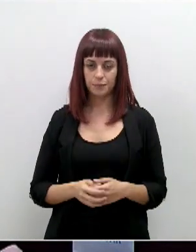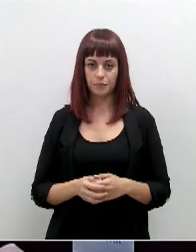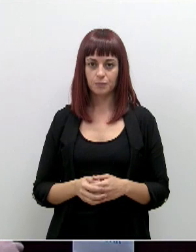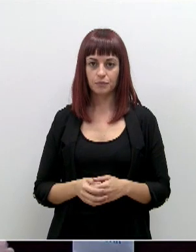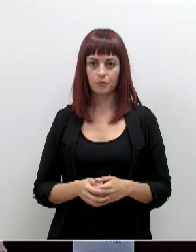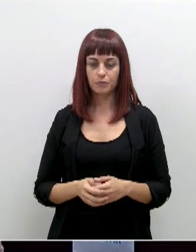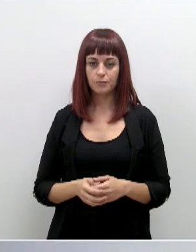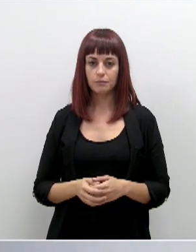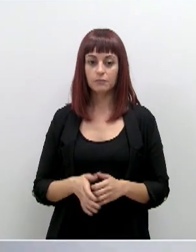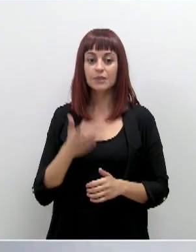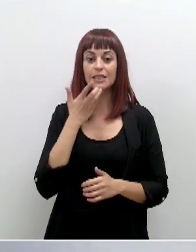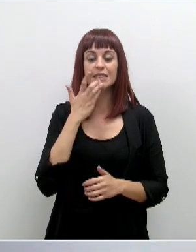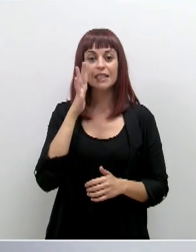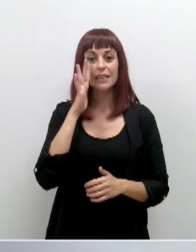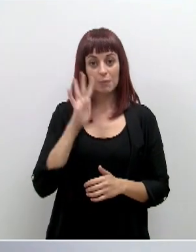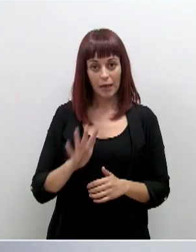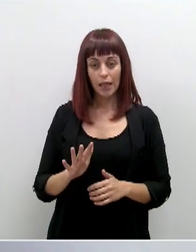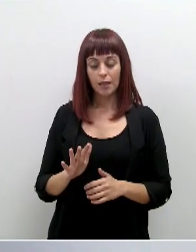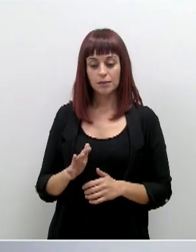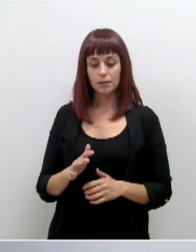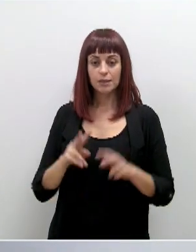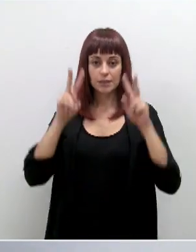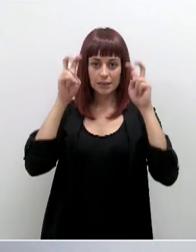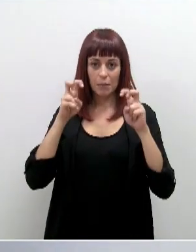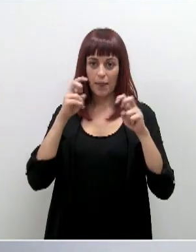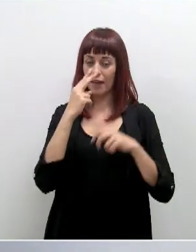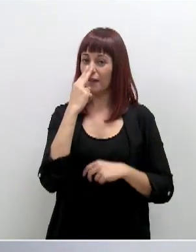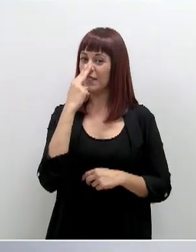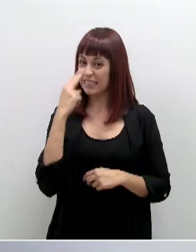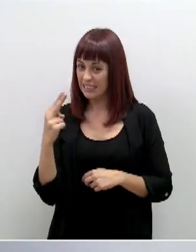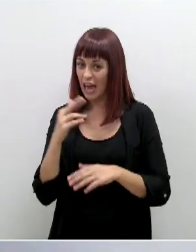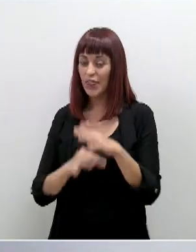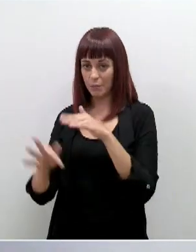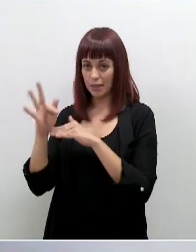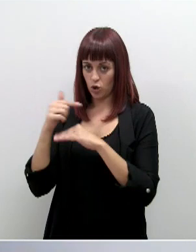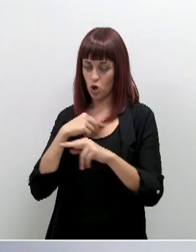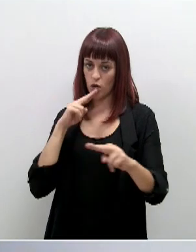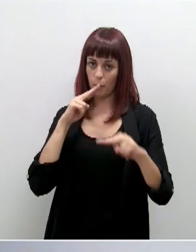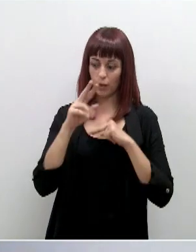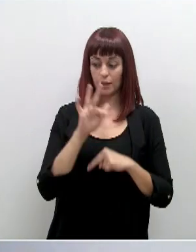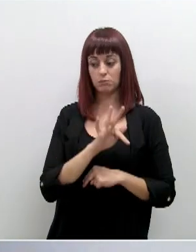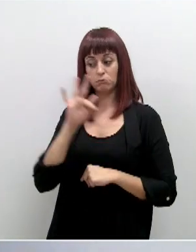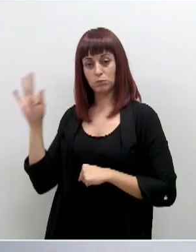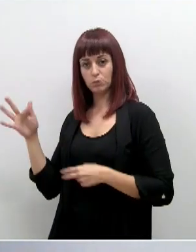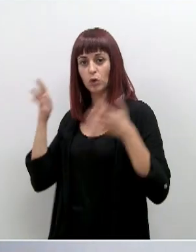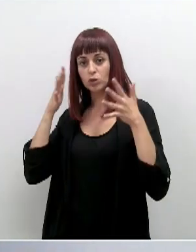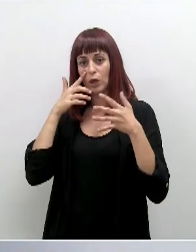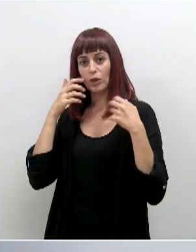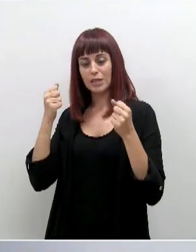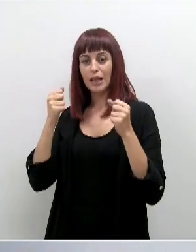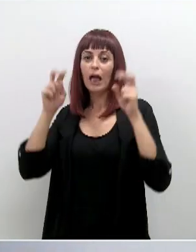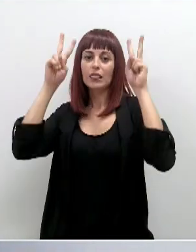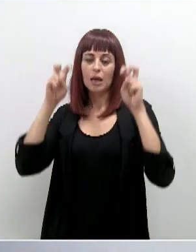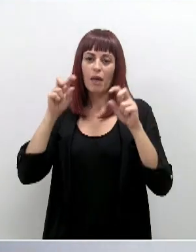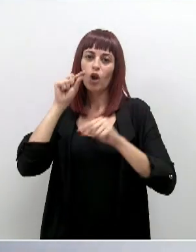Muy bien. Si le parece, le respondo yo a la cuestión de la visita a los cementerios y al consejero de Salud, respecto a la